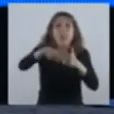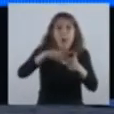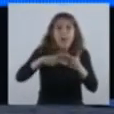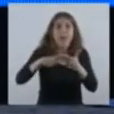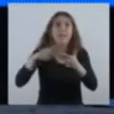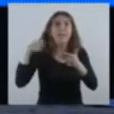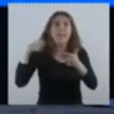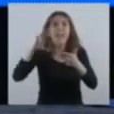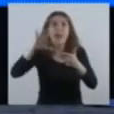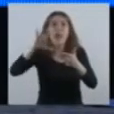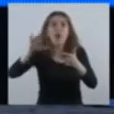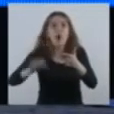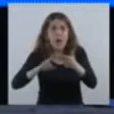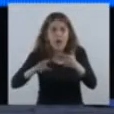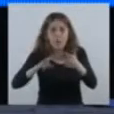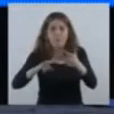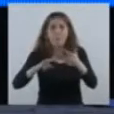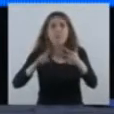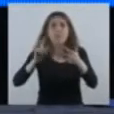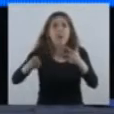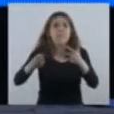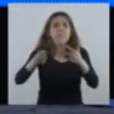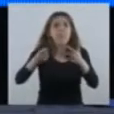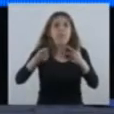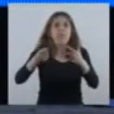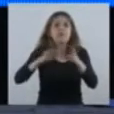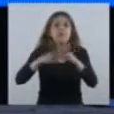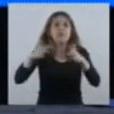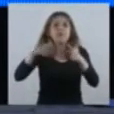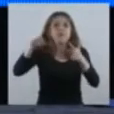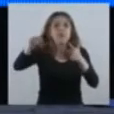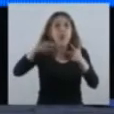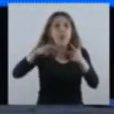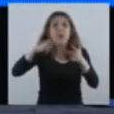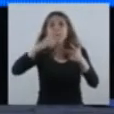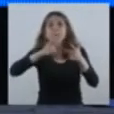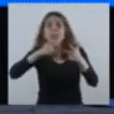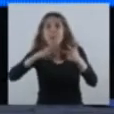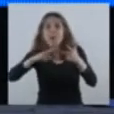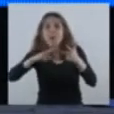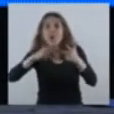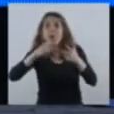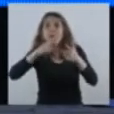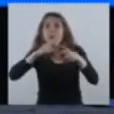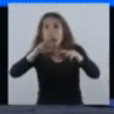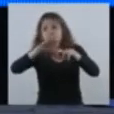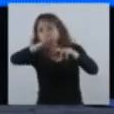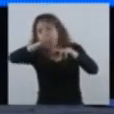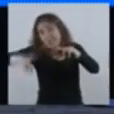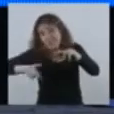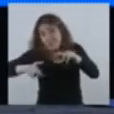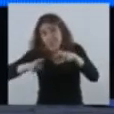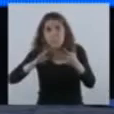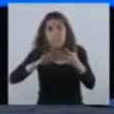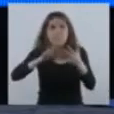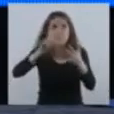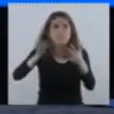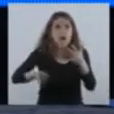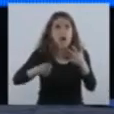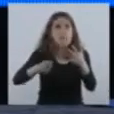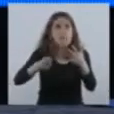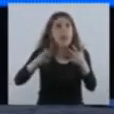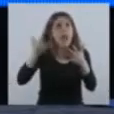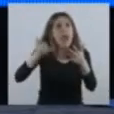General Roca, es lo que pasa en Mendoza y en el Gran Mendoza. Pero también pasa